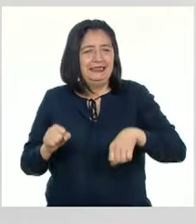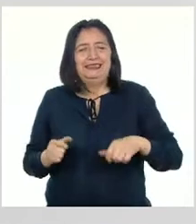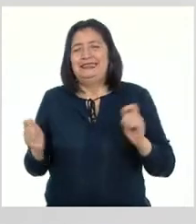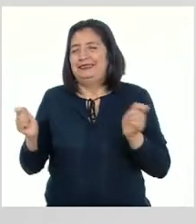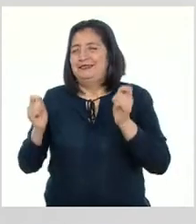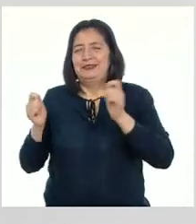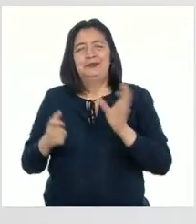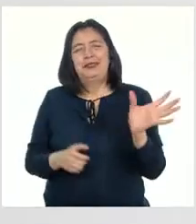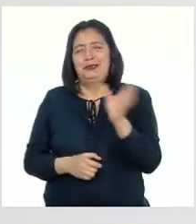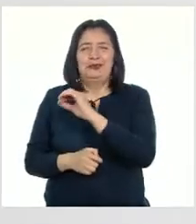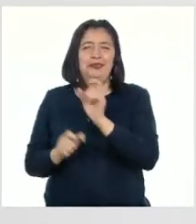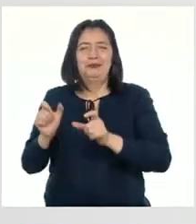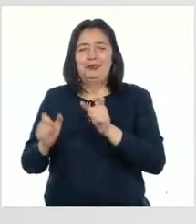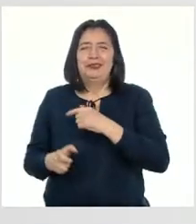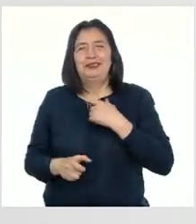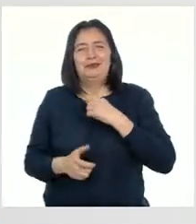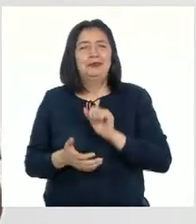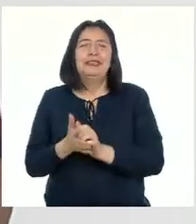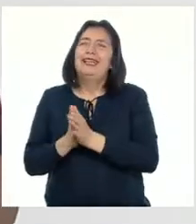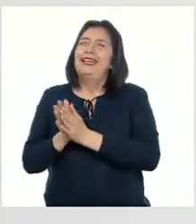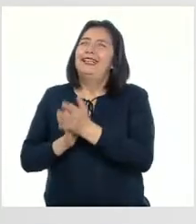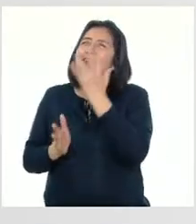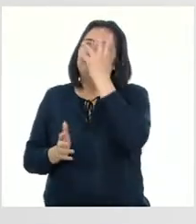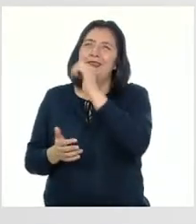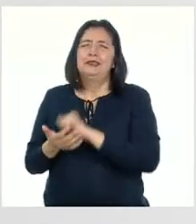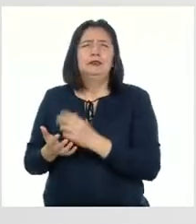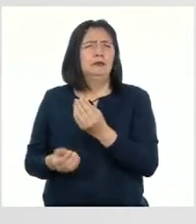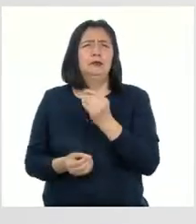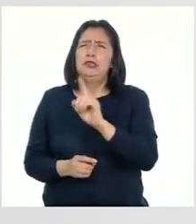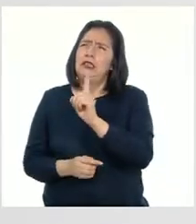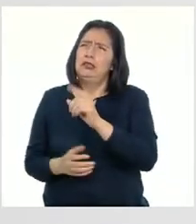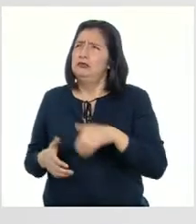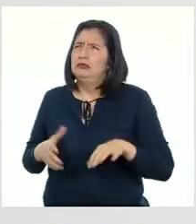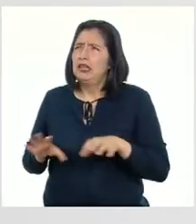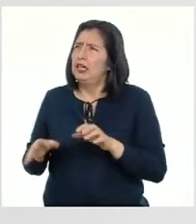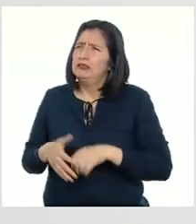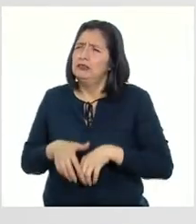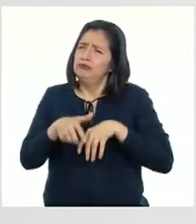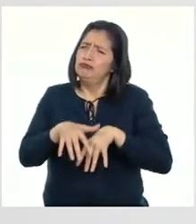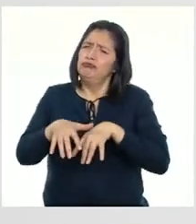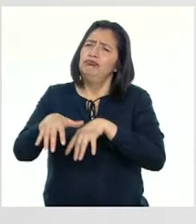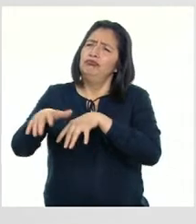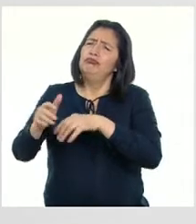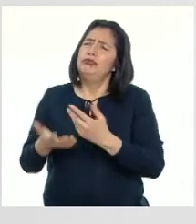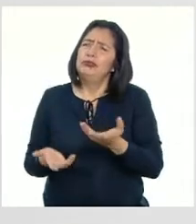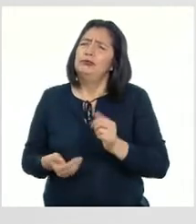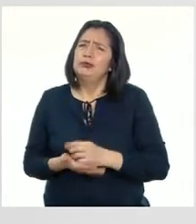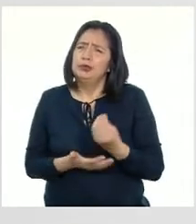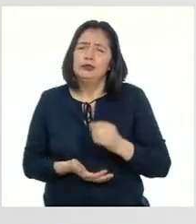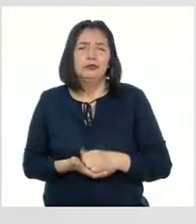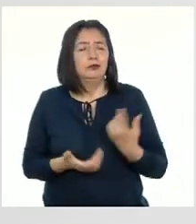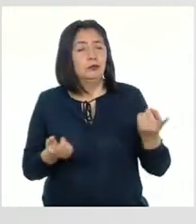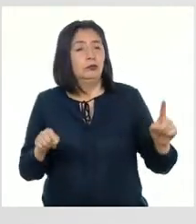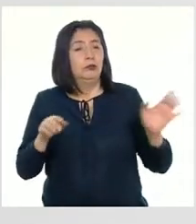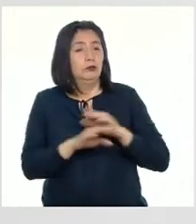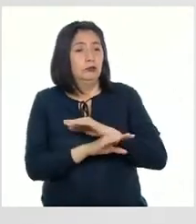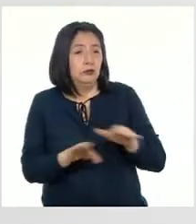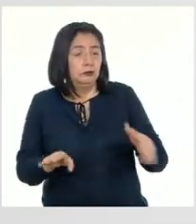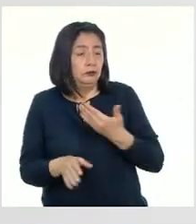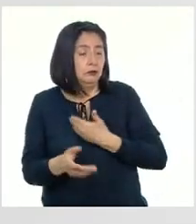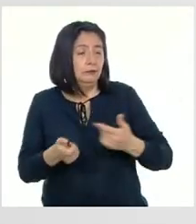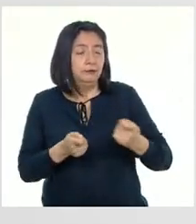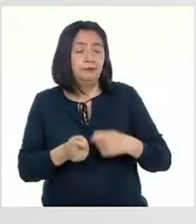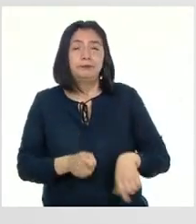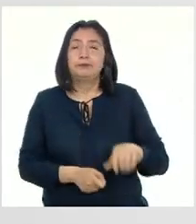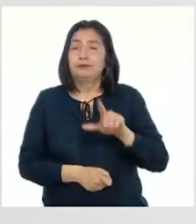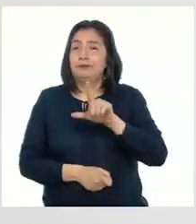para todos los gustos Ay, qué bonito ¿Y por qué ya no hacemos pasacalles en carnavales? Al terminar el gobierno de Leguía